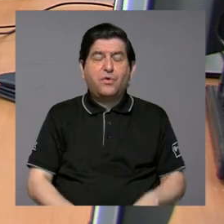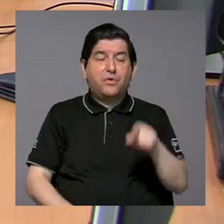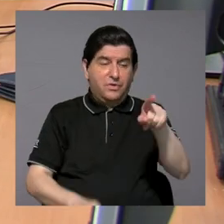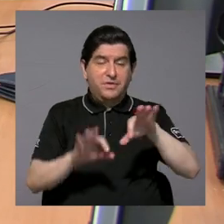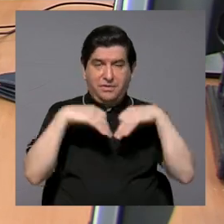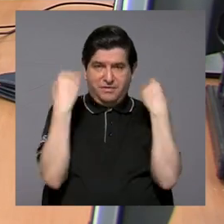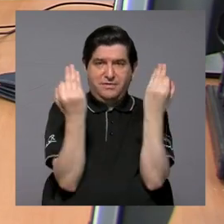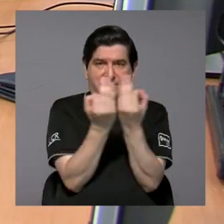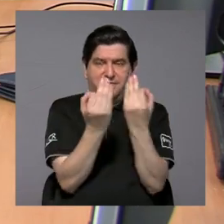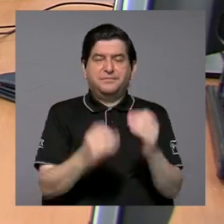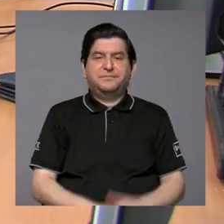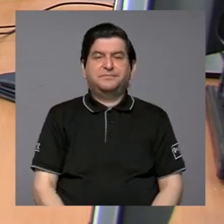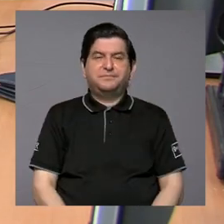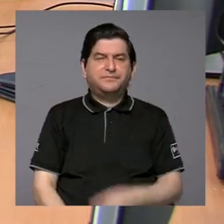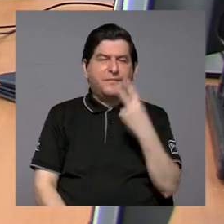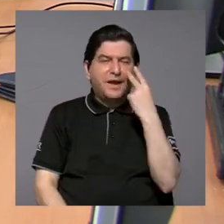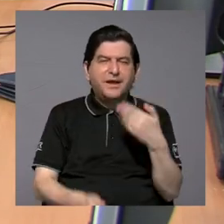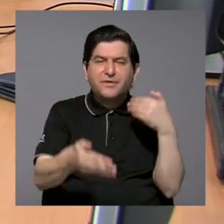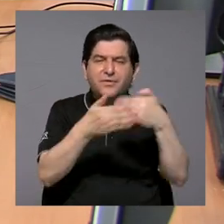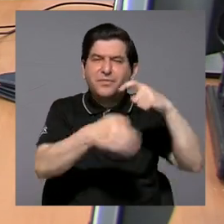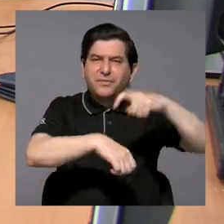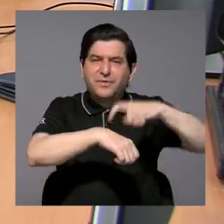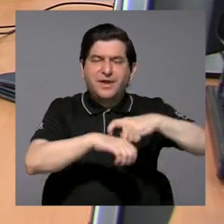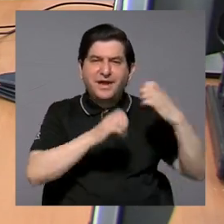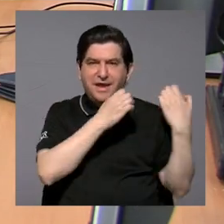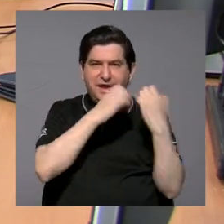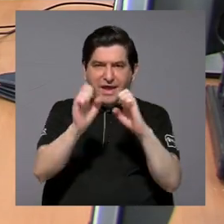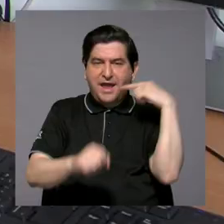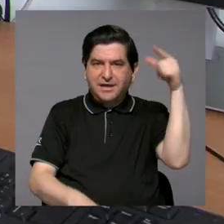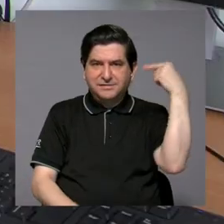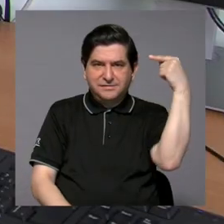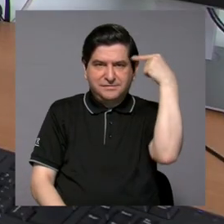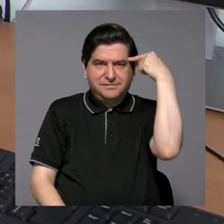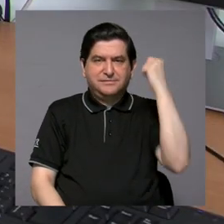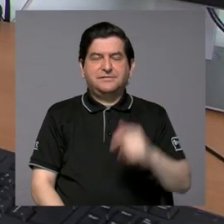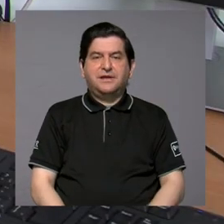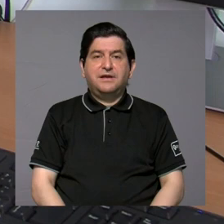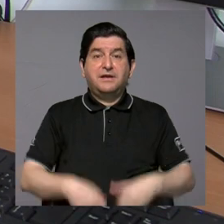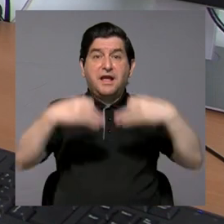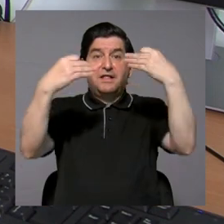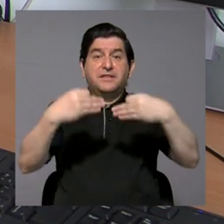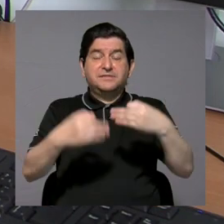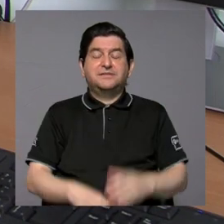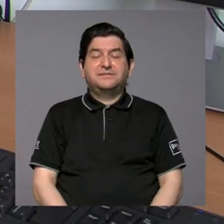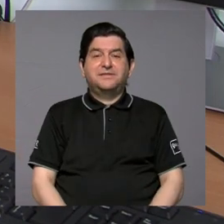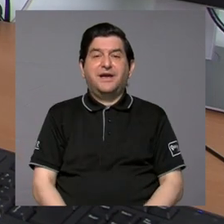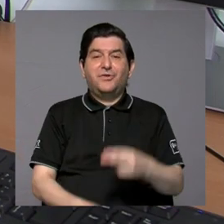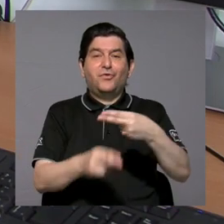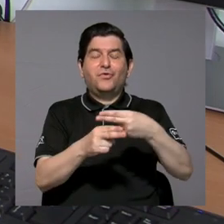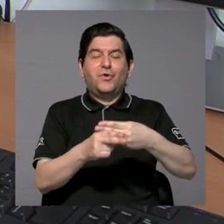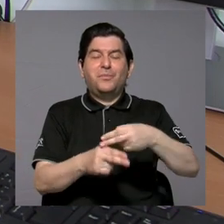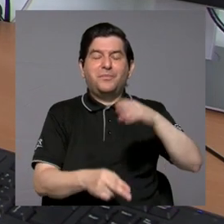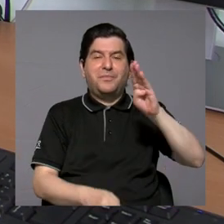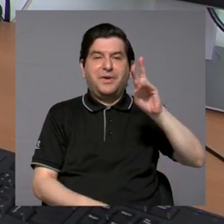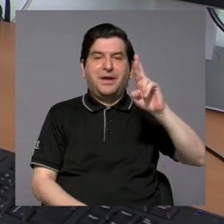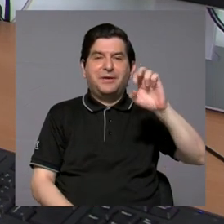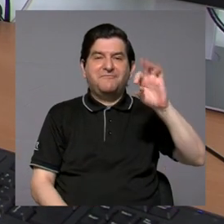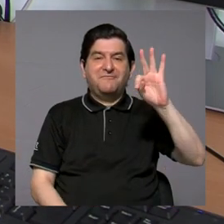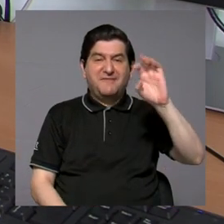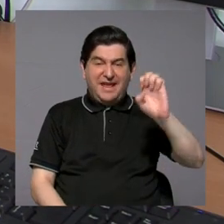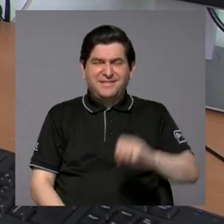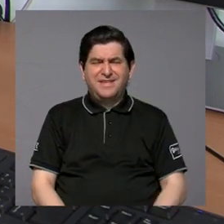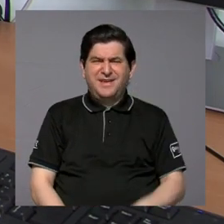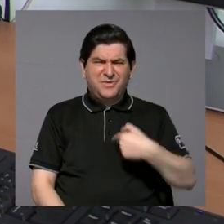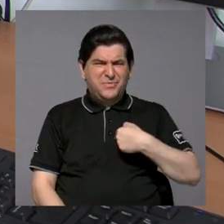familias. Entonces, cuando vemos recientemente la estrategia de gobierno que decidieron ponerle brete, de repente uno no